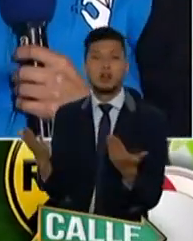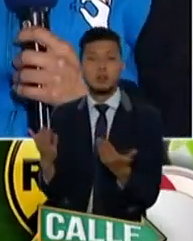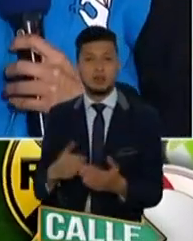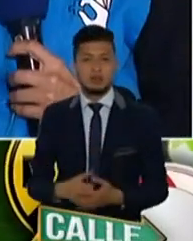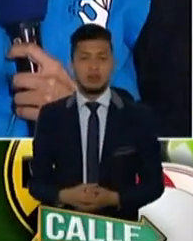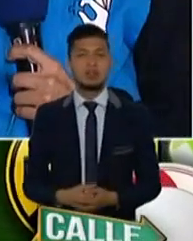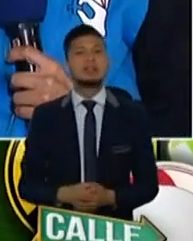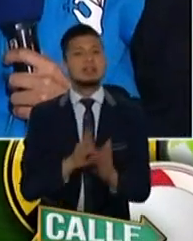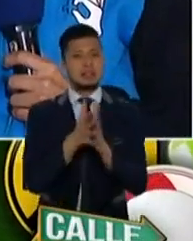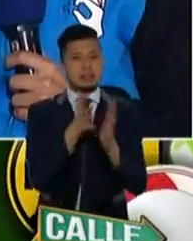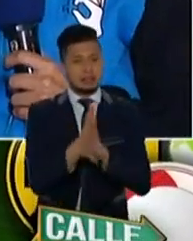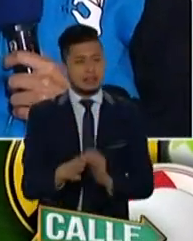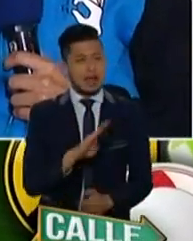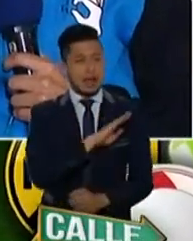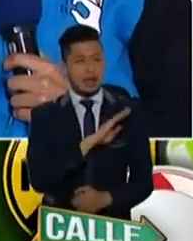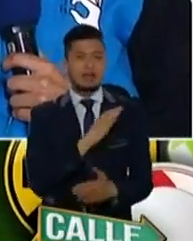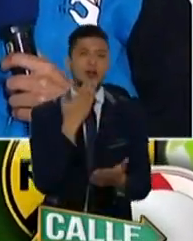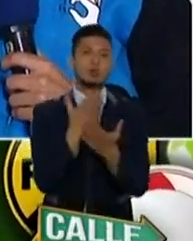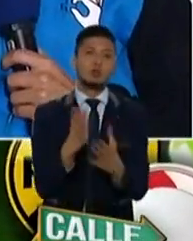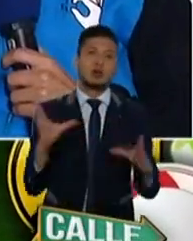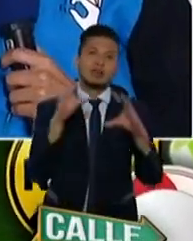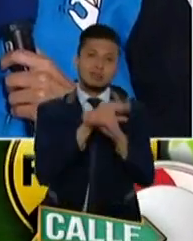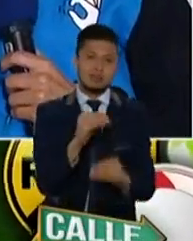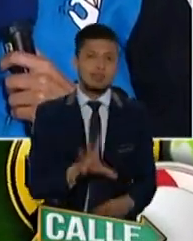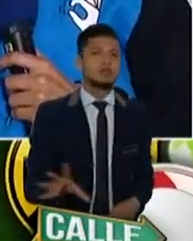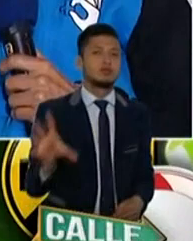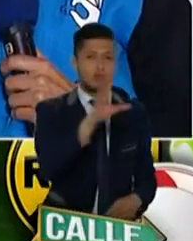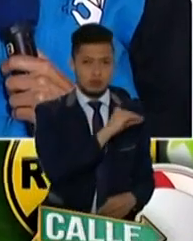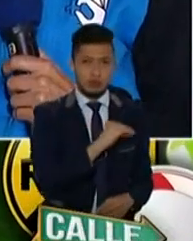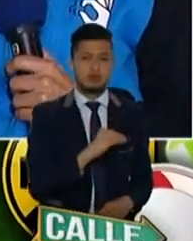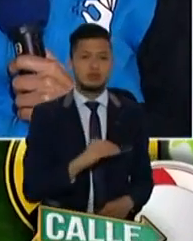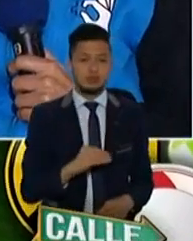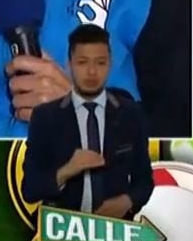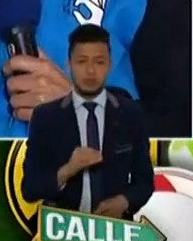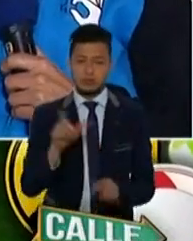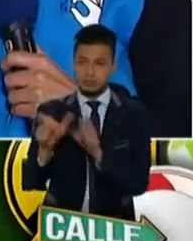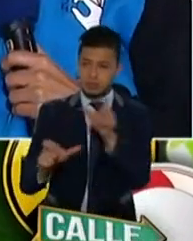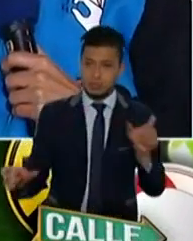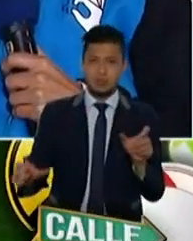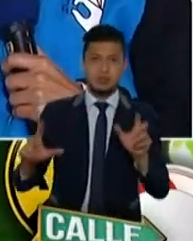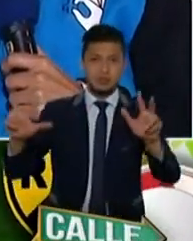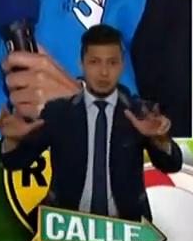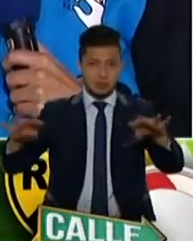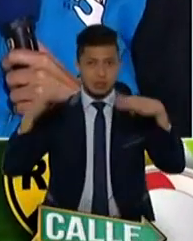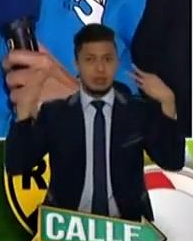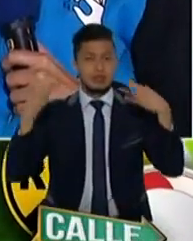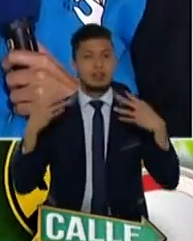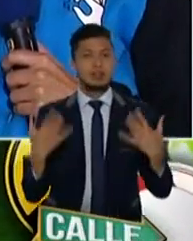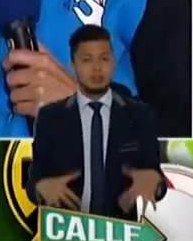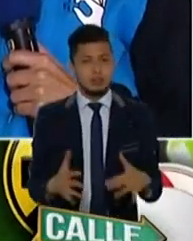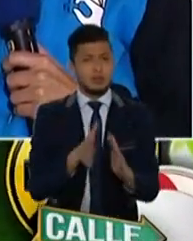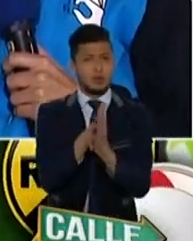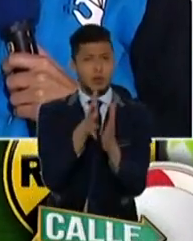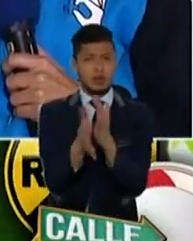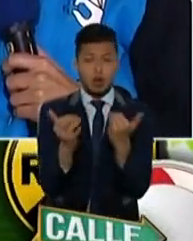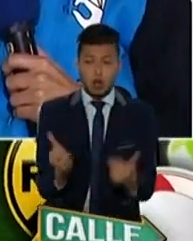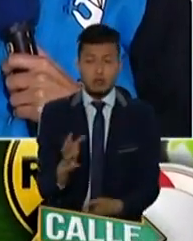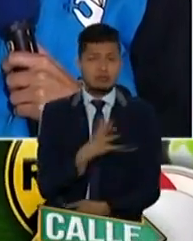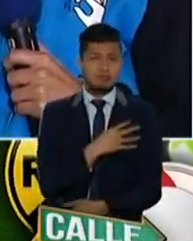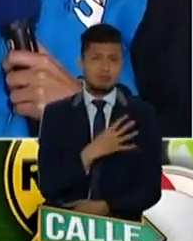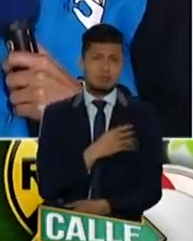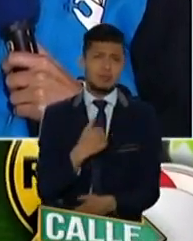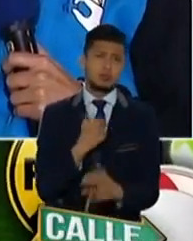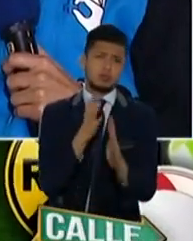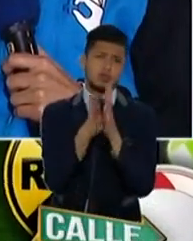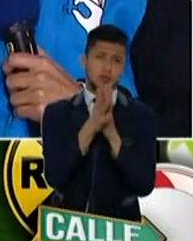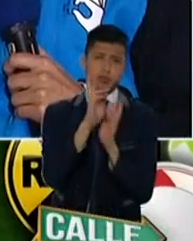Señor alcaldesa, muy buenas noches, buenas noches a todo el personal que está conectado. Realmente con gran satisfacción me permito